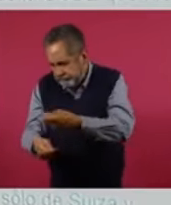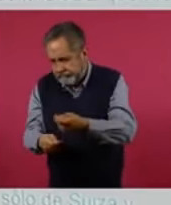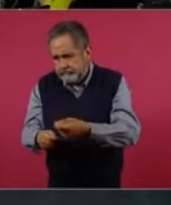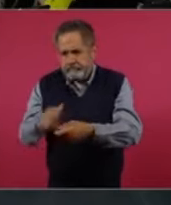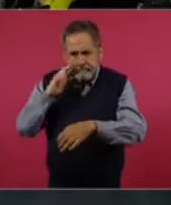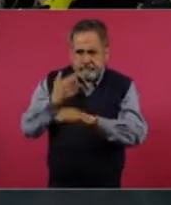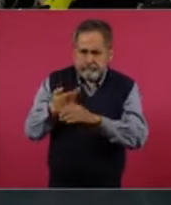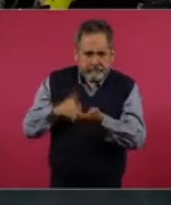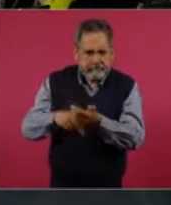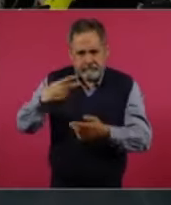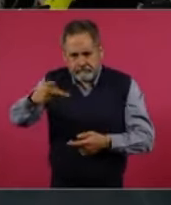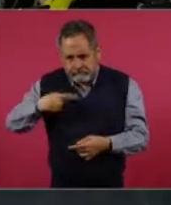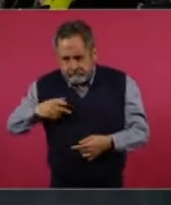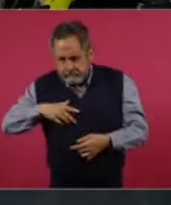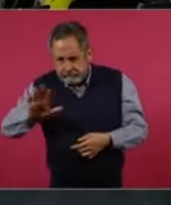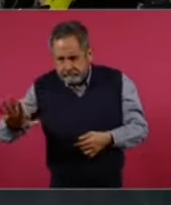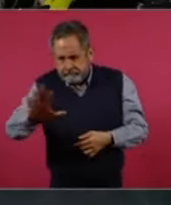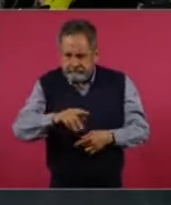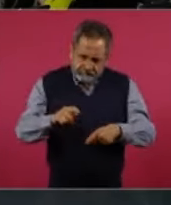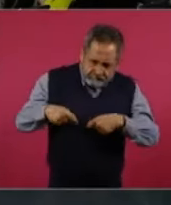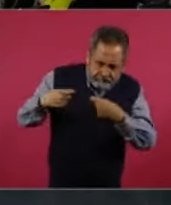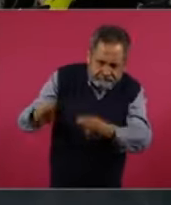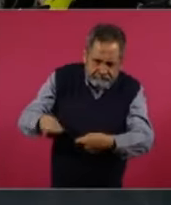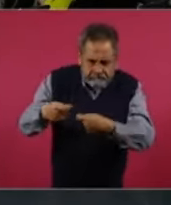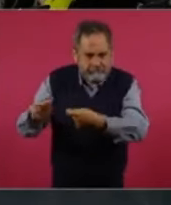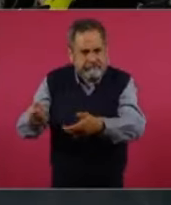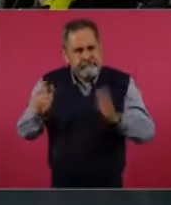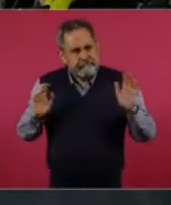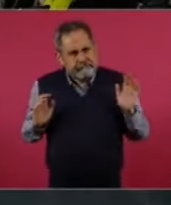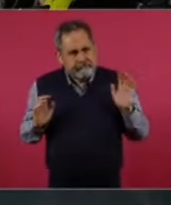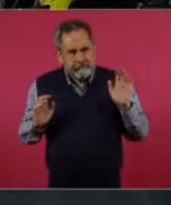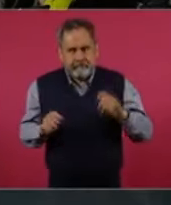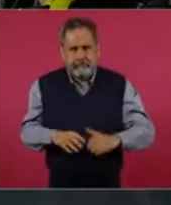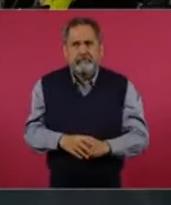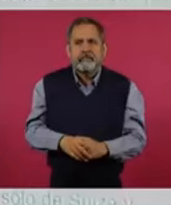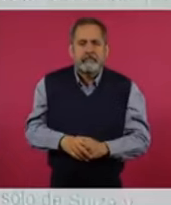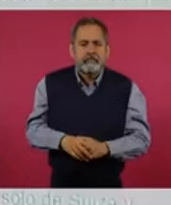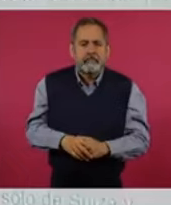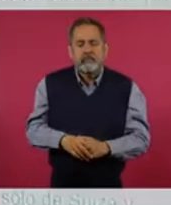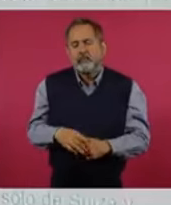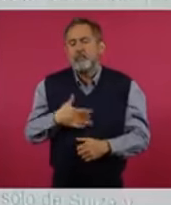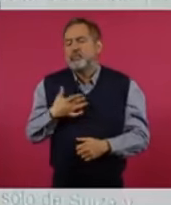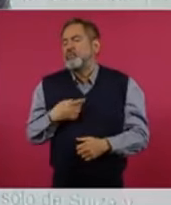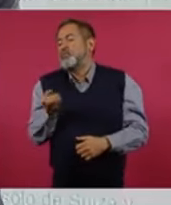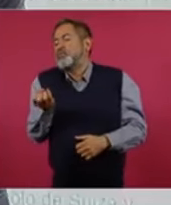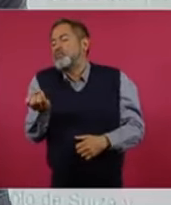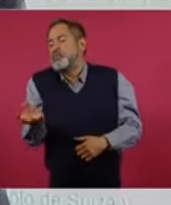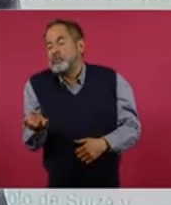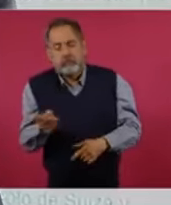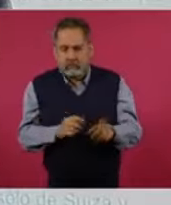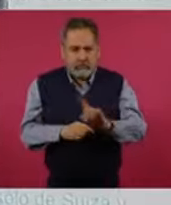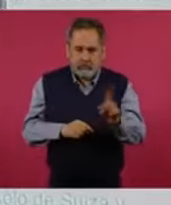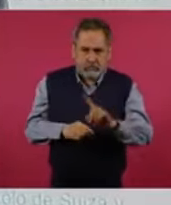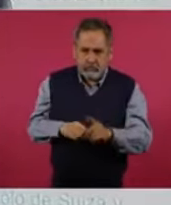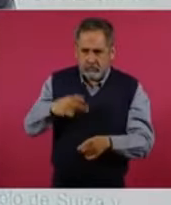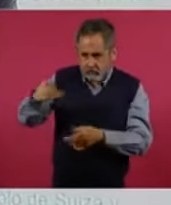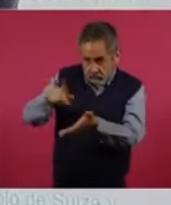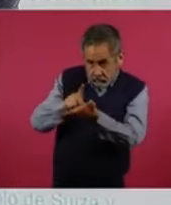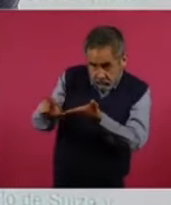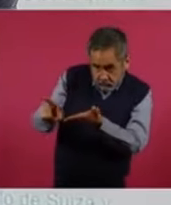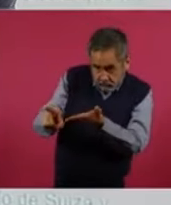corresponde al pueblo, no es una dádiva, es un derecho.